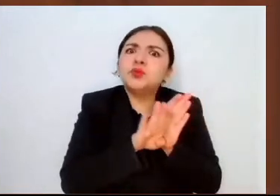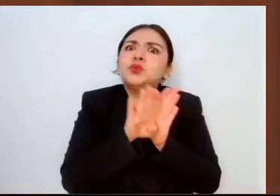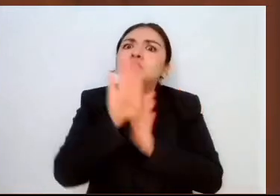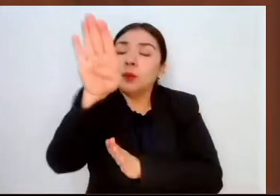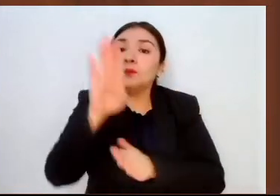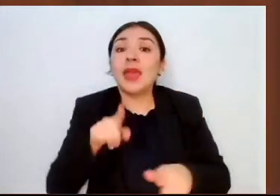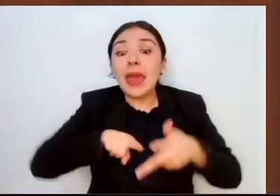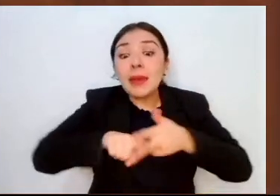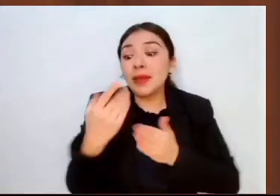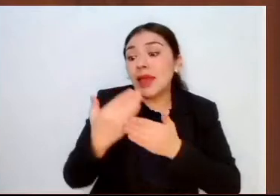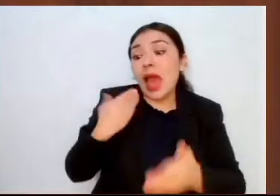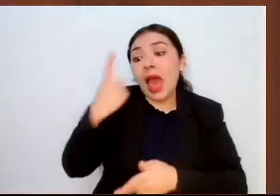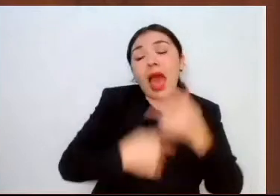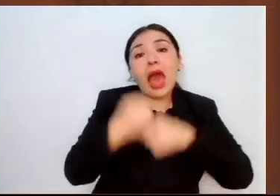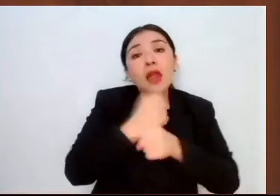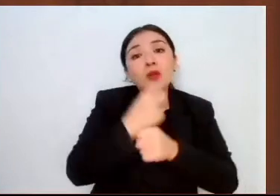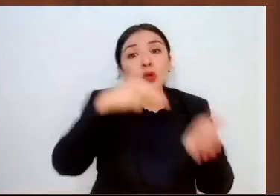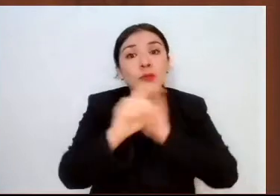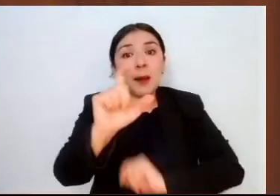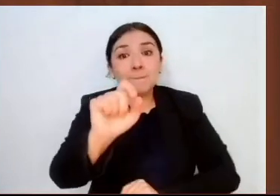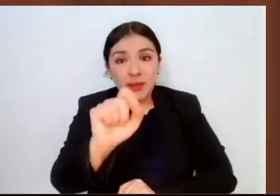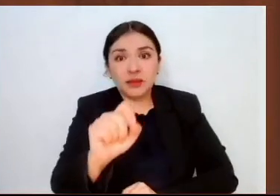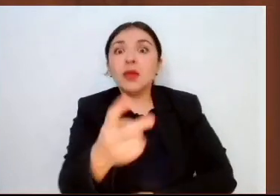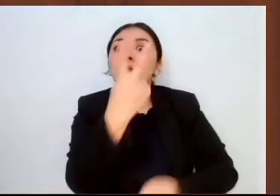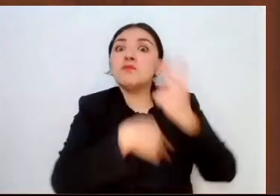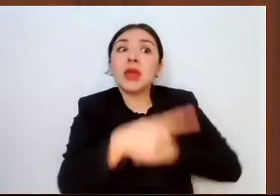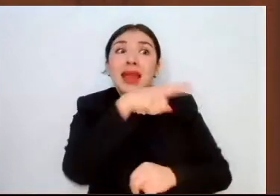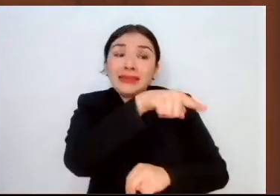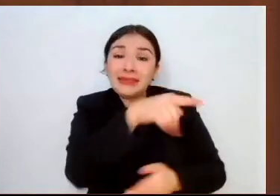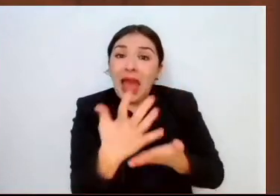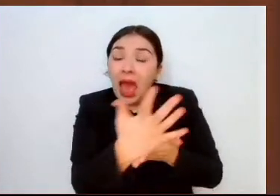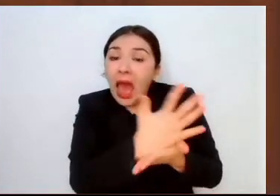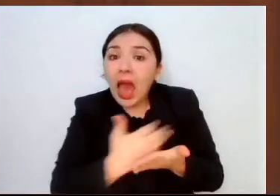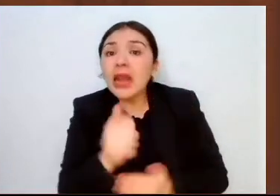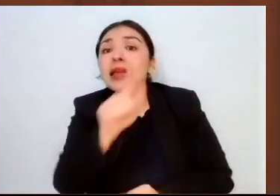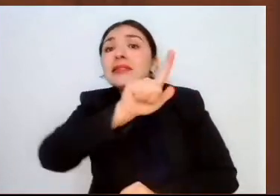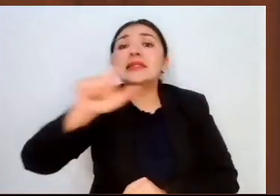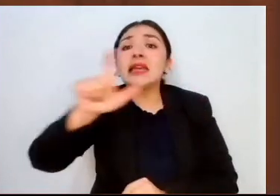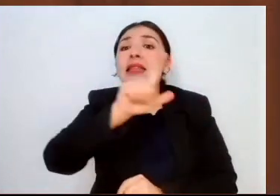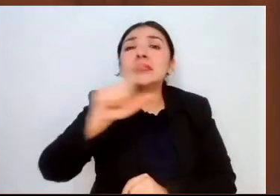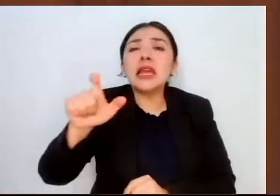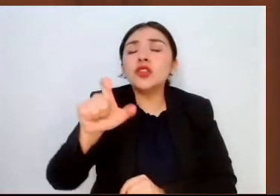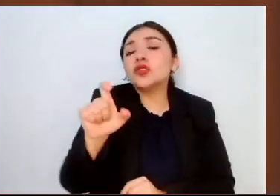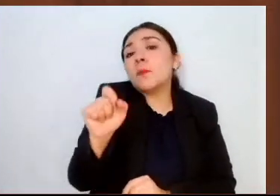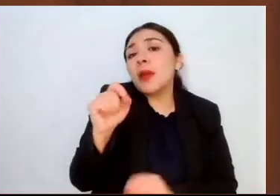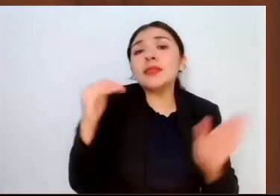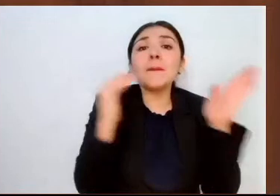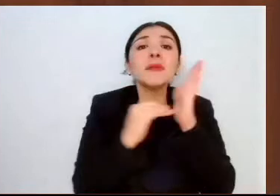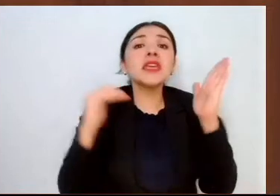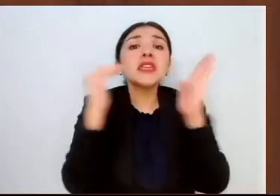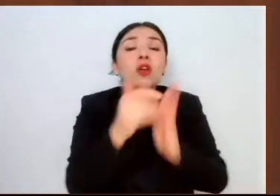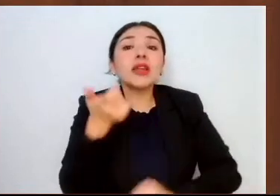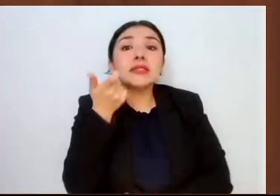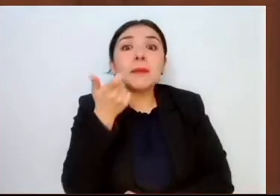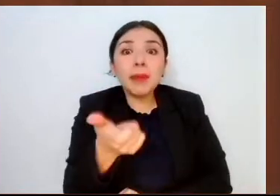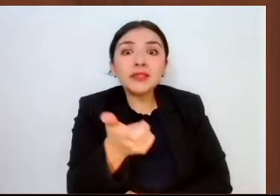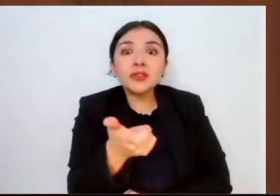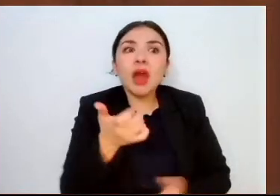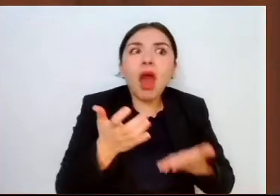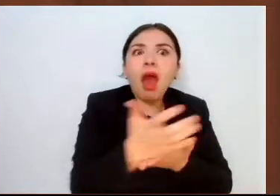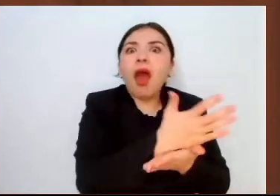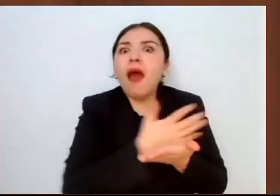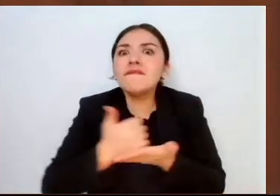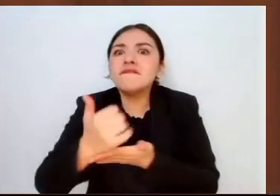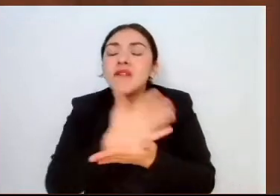2020, generó una derrama económica de 720 millones de pesos y cuenta